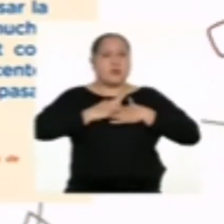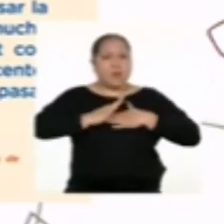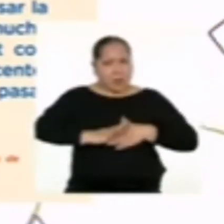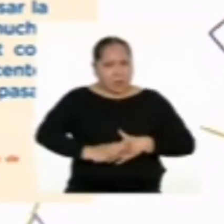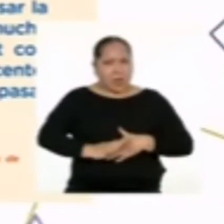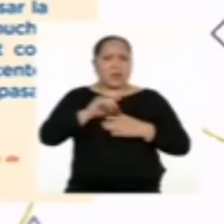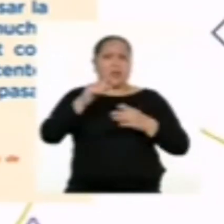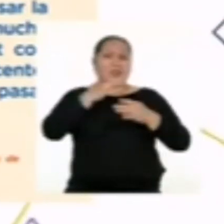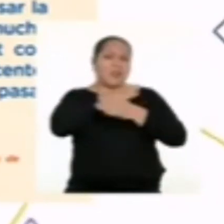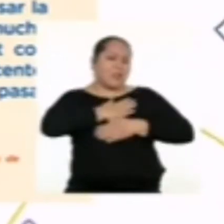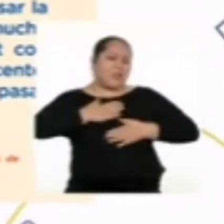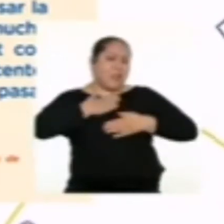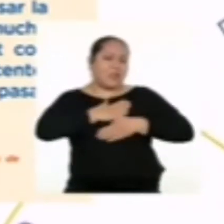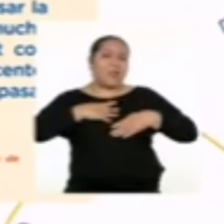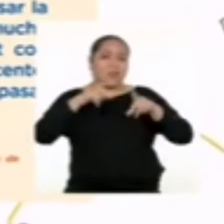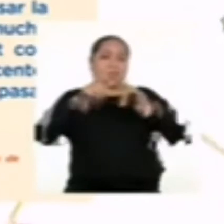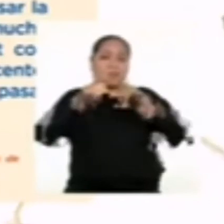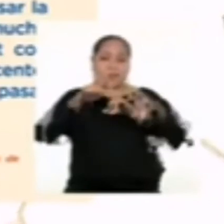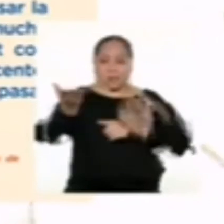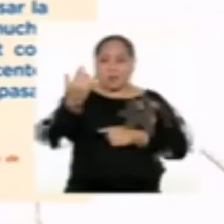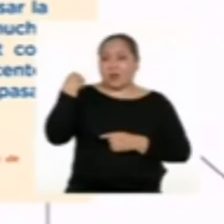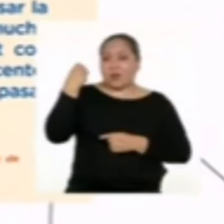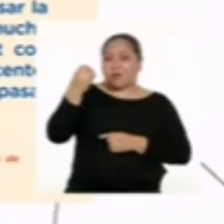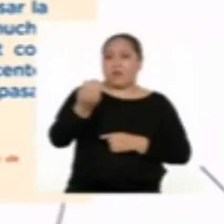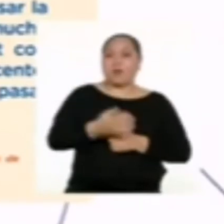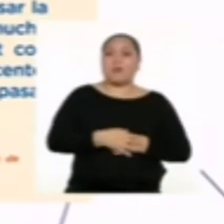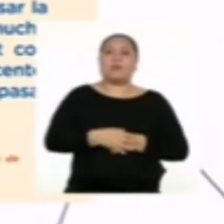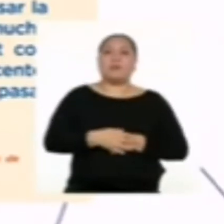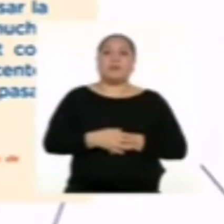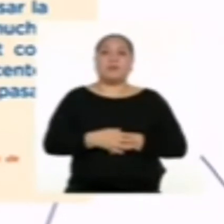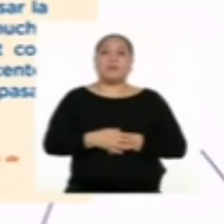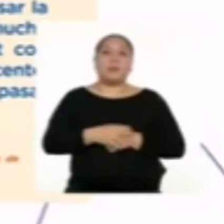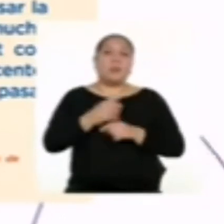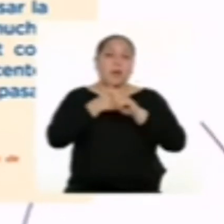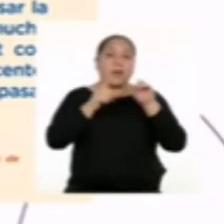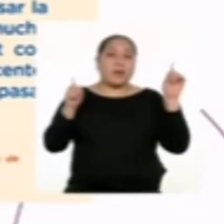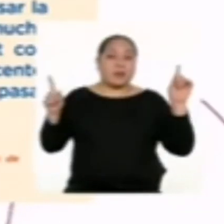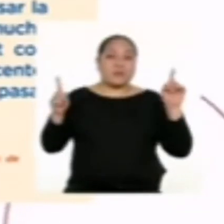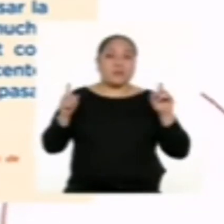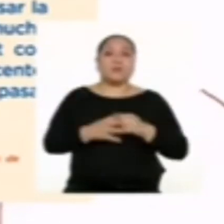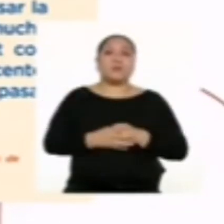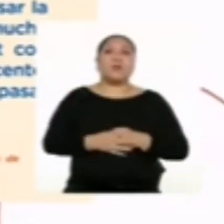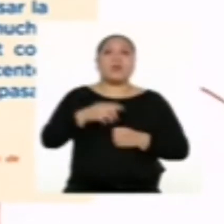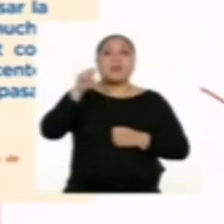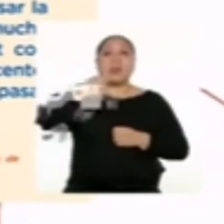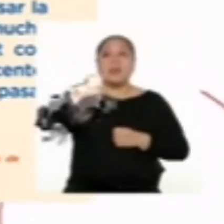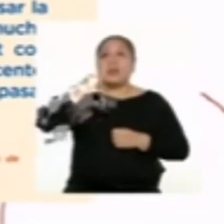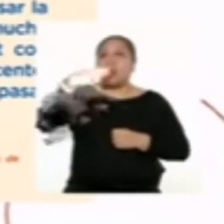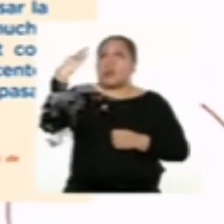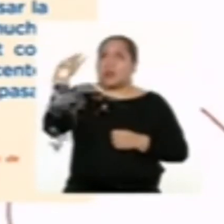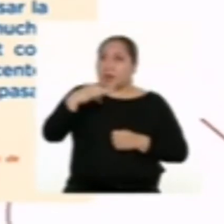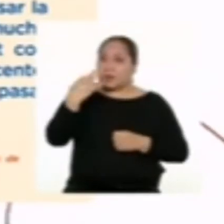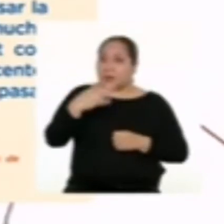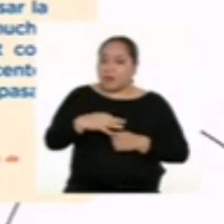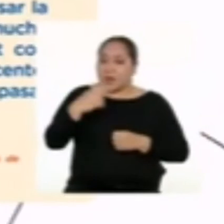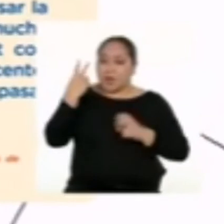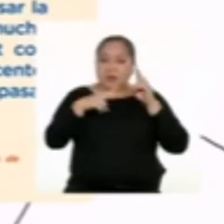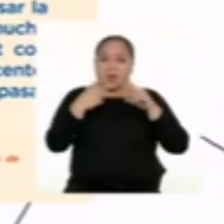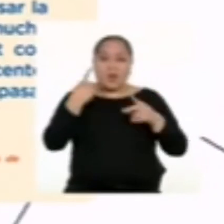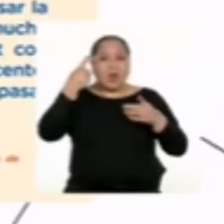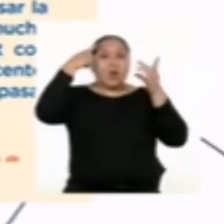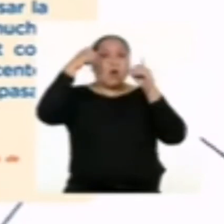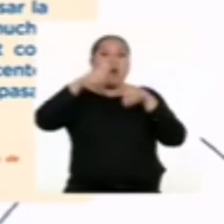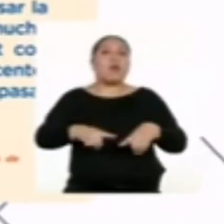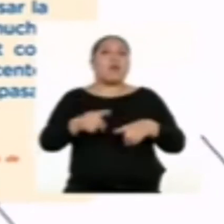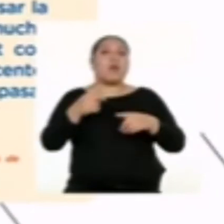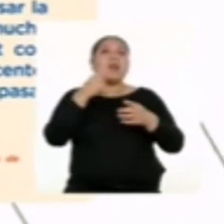relajante y divertido para su adolescente. Sin embargo, cerciórese de acordar el